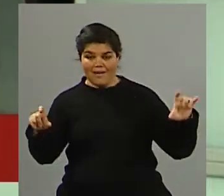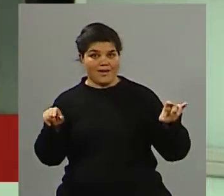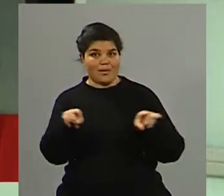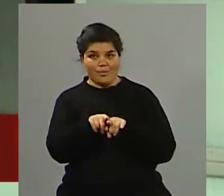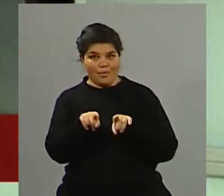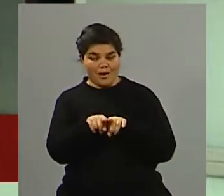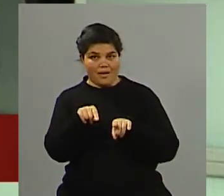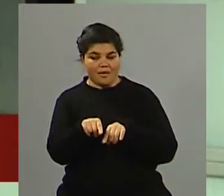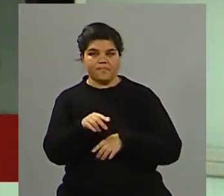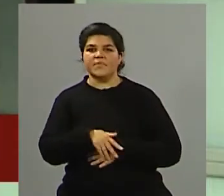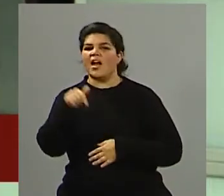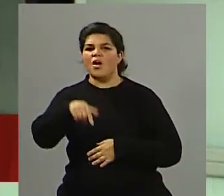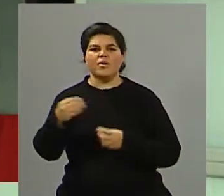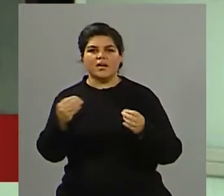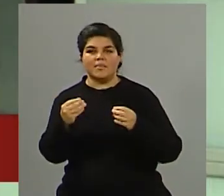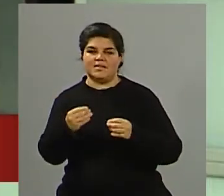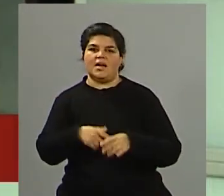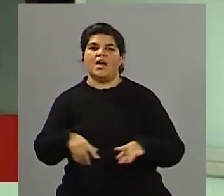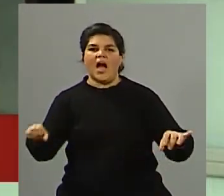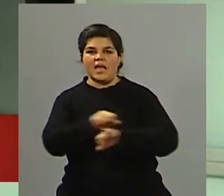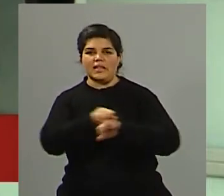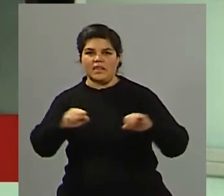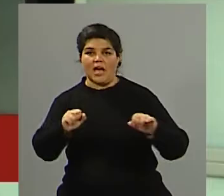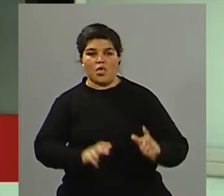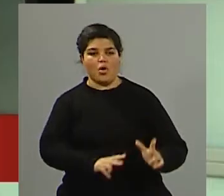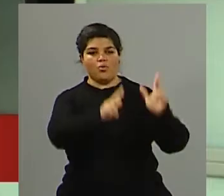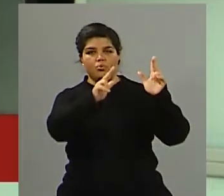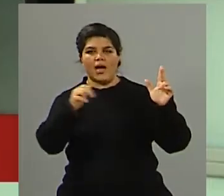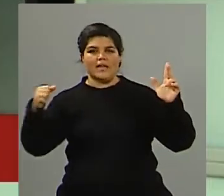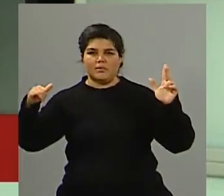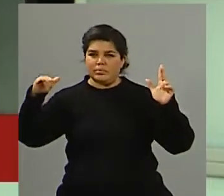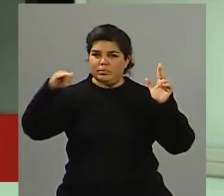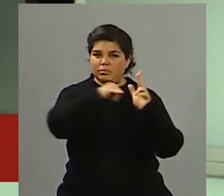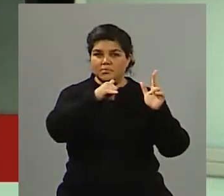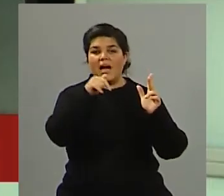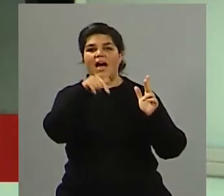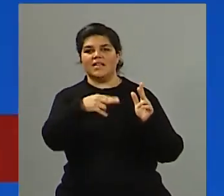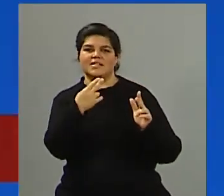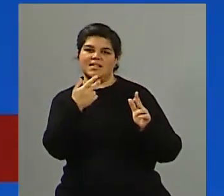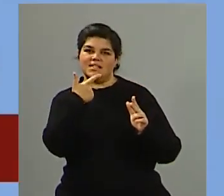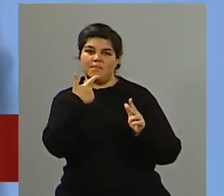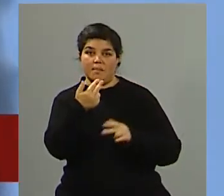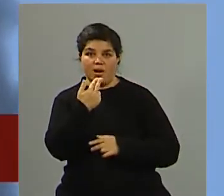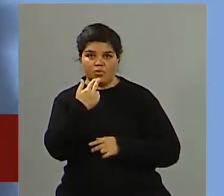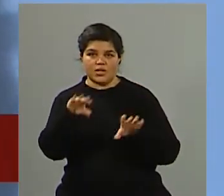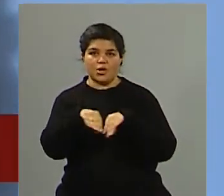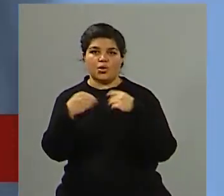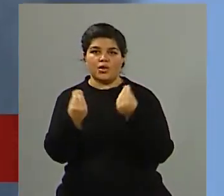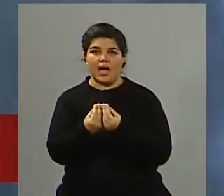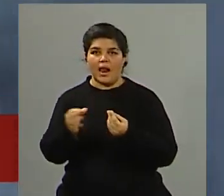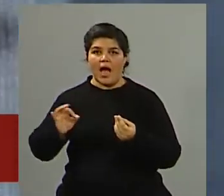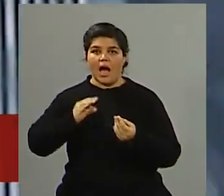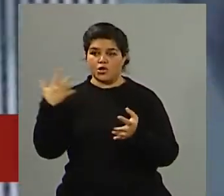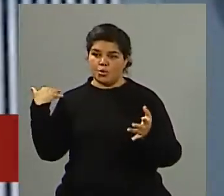hablando de los atentados terroristas del 11 de septiembre del 2001. 22 años se cumplen donde, bueno, como